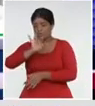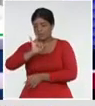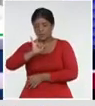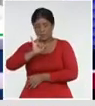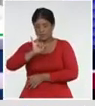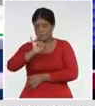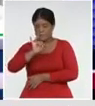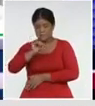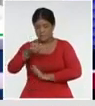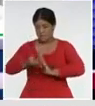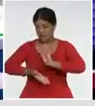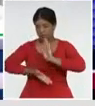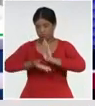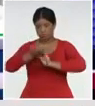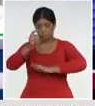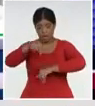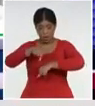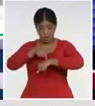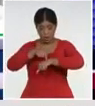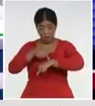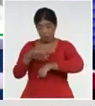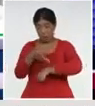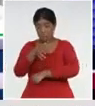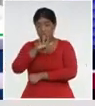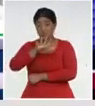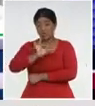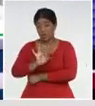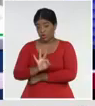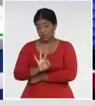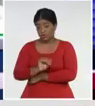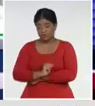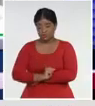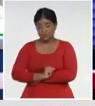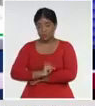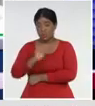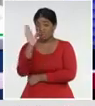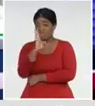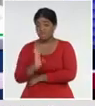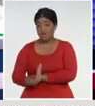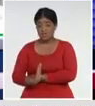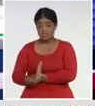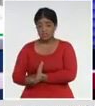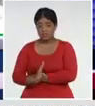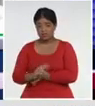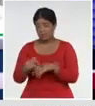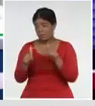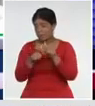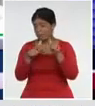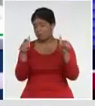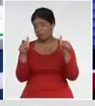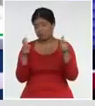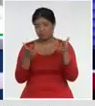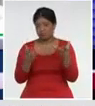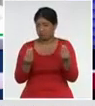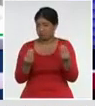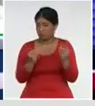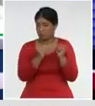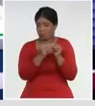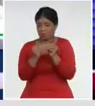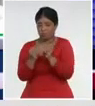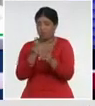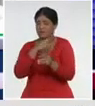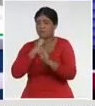descuidas, ya en estos momentos, debe estar en 58, y Brasil, el país, mayor cantidad, y nivel de contagios, y muertes,